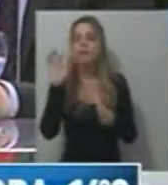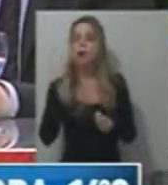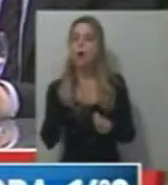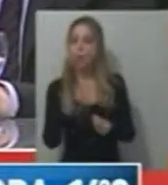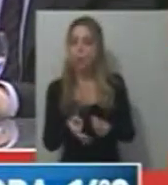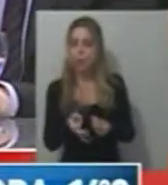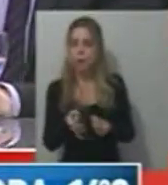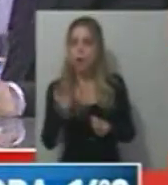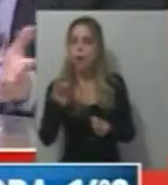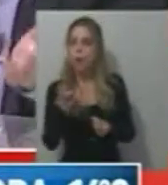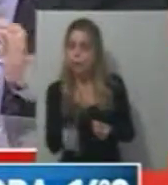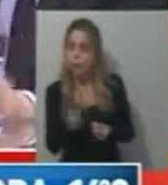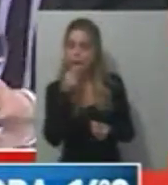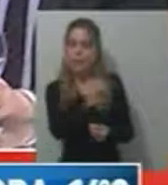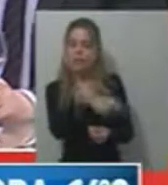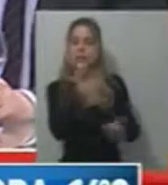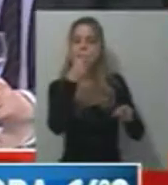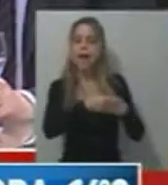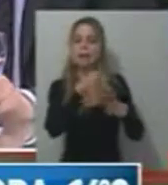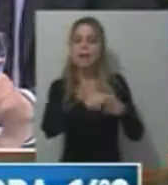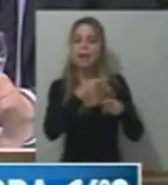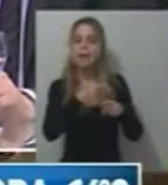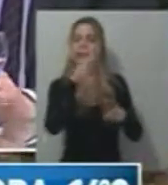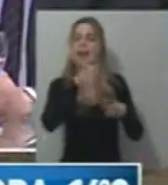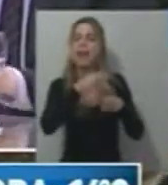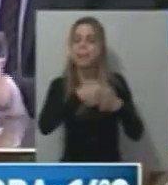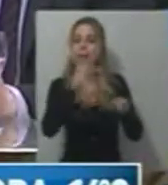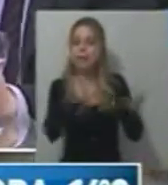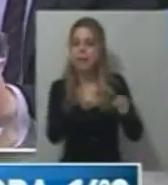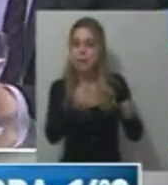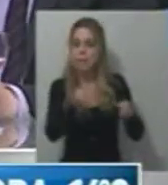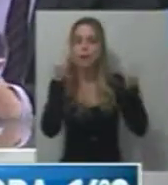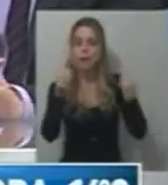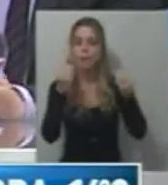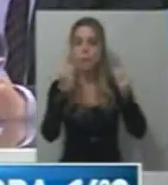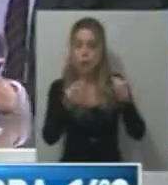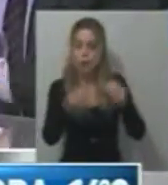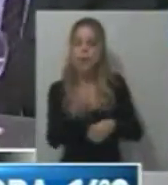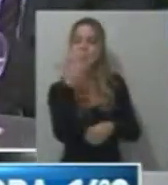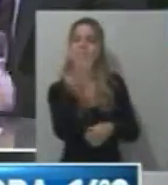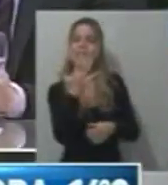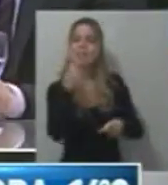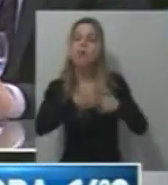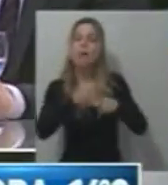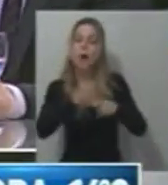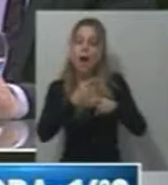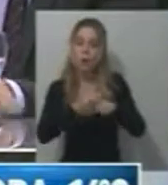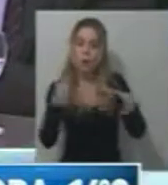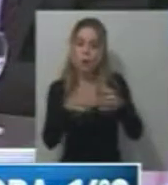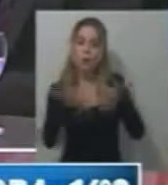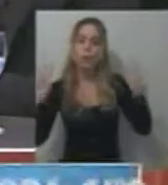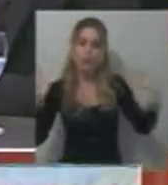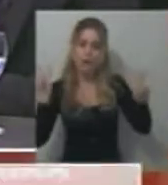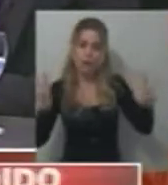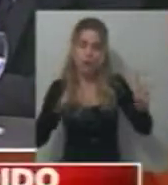el 2000 lo va a encontrar unidos o dominados, unidos seguro que no, cinco actos del peronismo, el kirchnerismo puro en Plaza de Mayo,